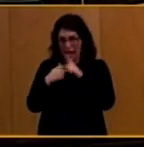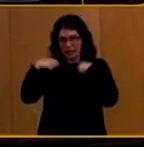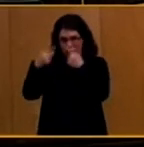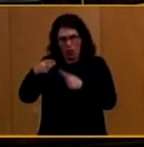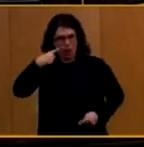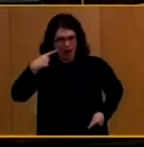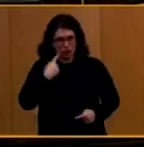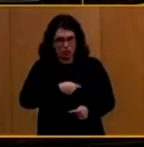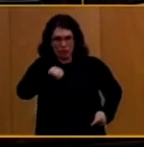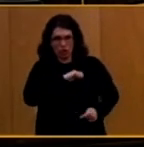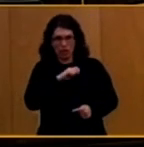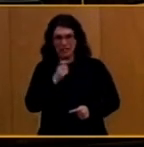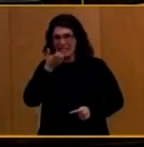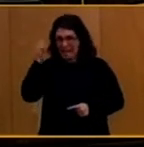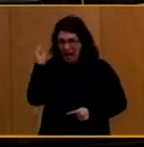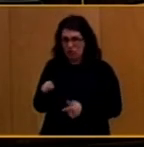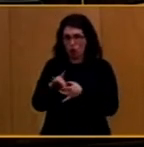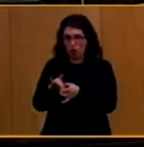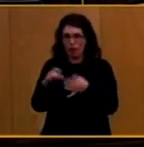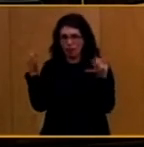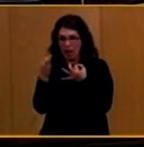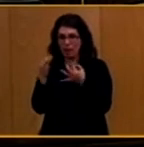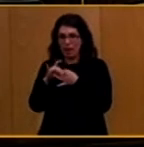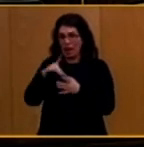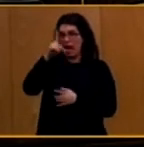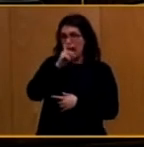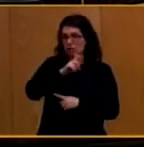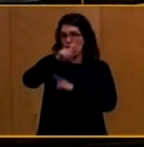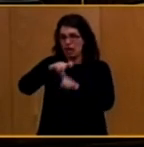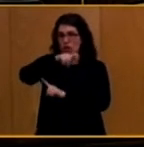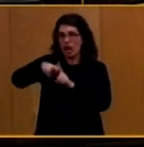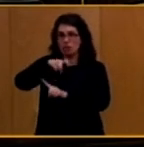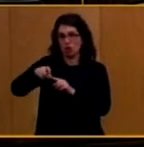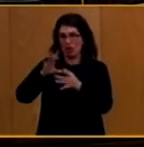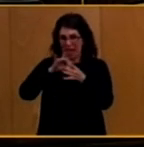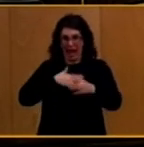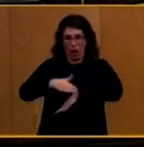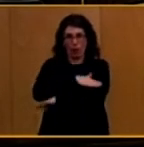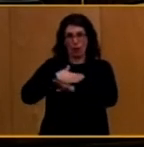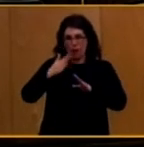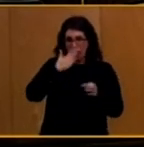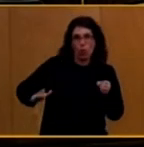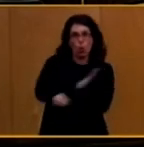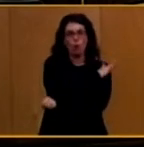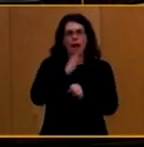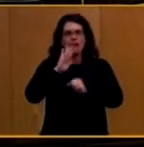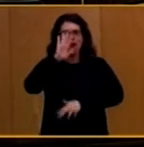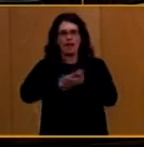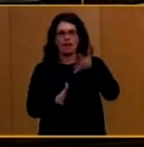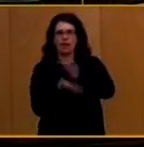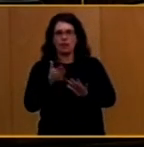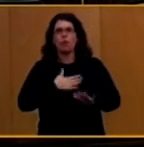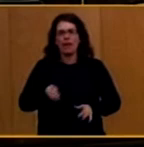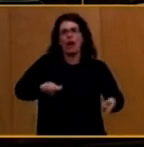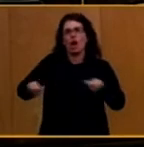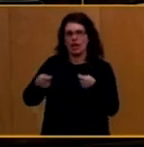oriente al Gobierno cada año para cubrir nuestro déficit, nos quedamos con las manos limpias para negociar la deuda que tenemos y